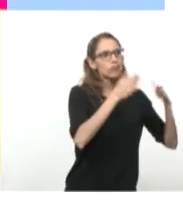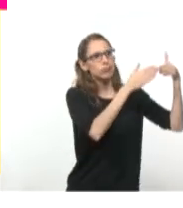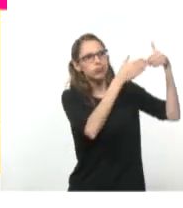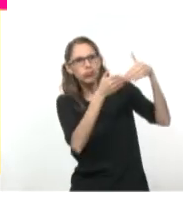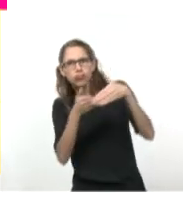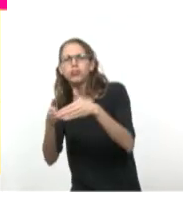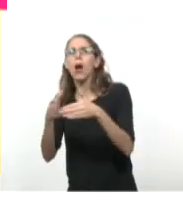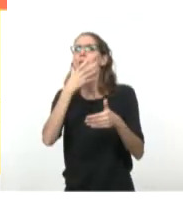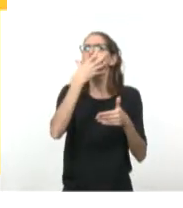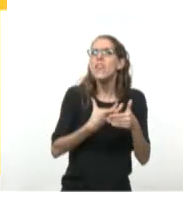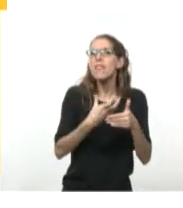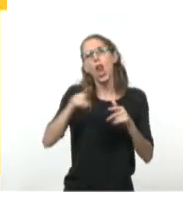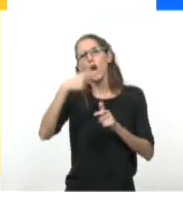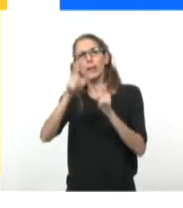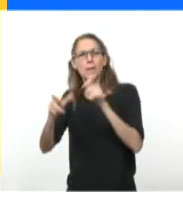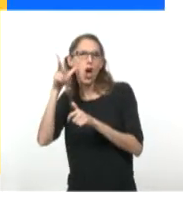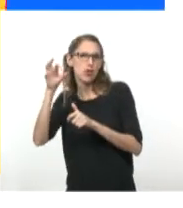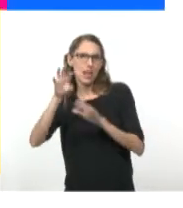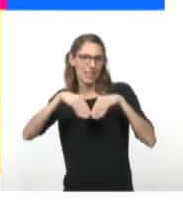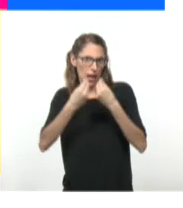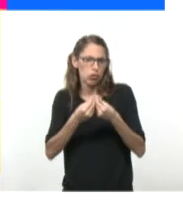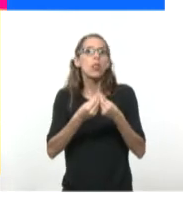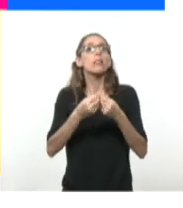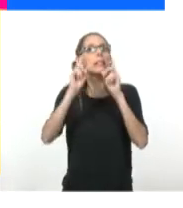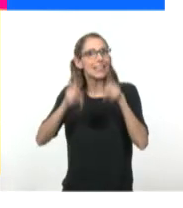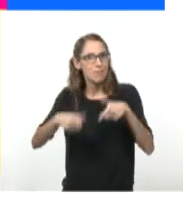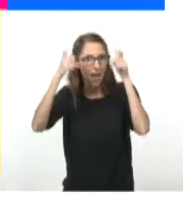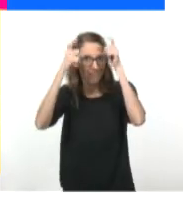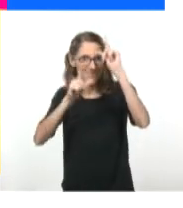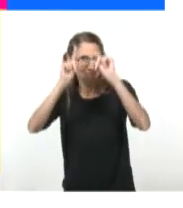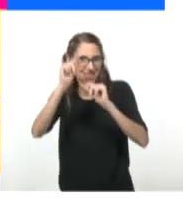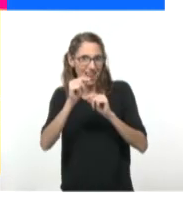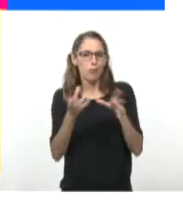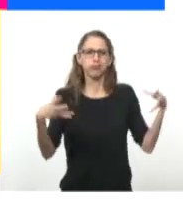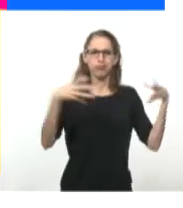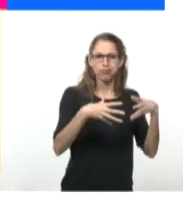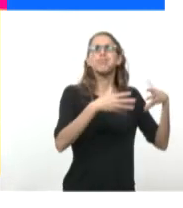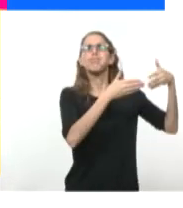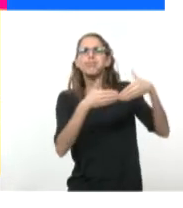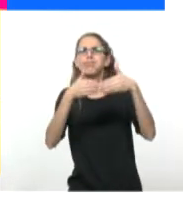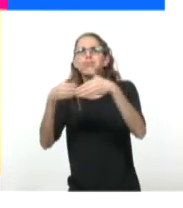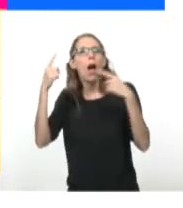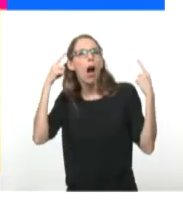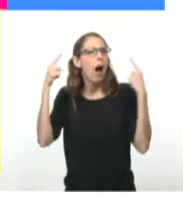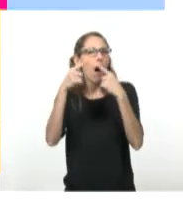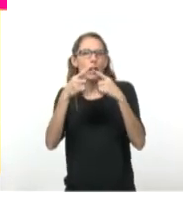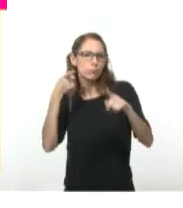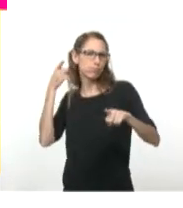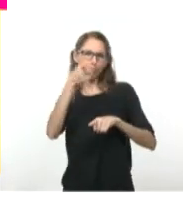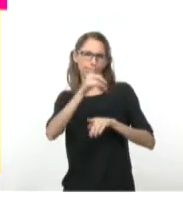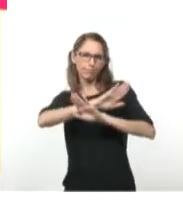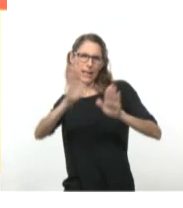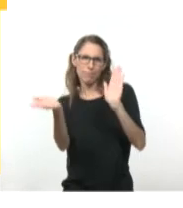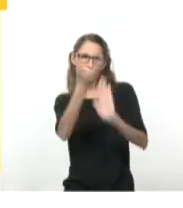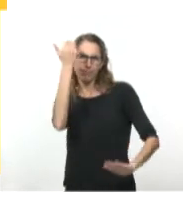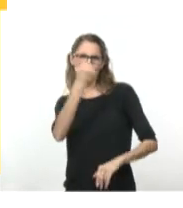80 guerrilleros entre quienes se encontraba Ernesto Che Guevara con el imperativo de hacer caer el gobierno de facto de